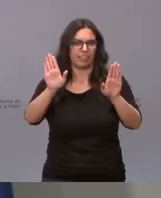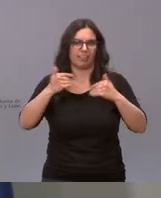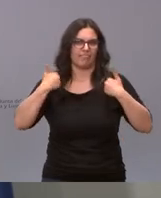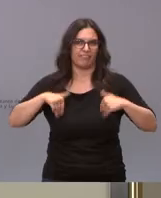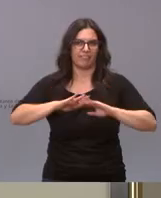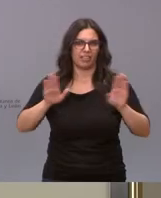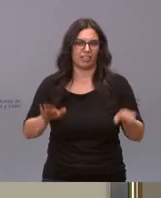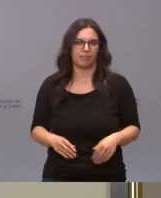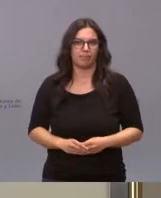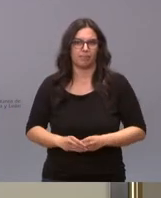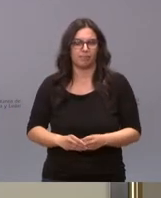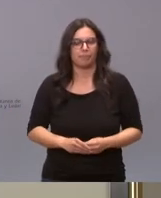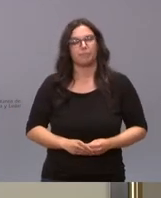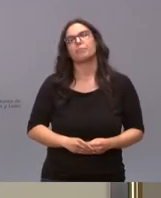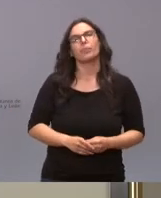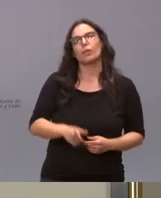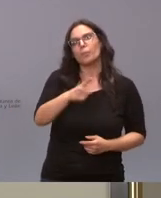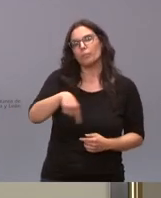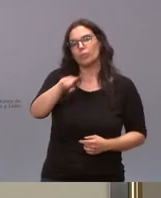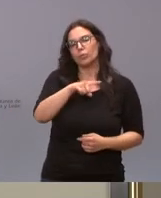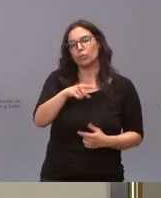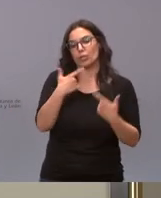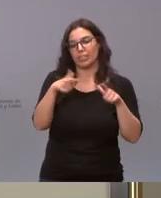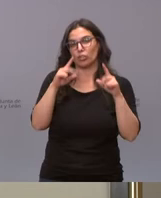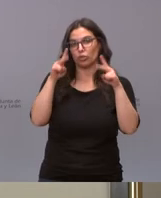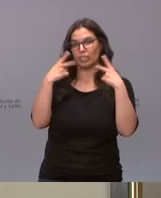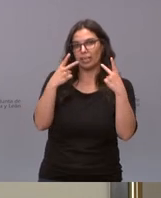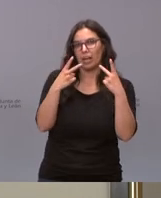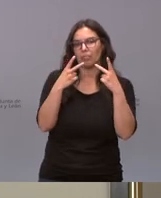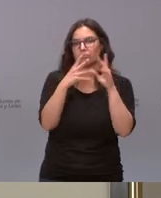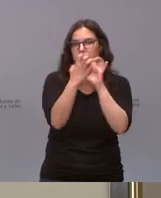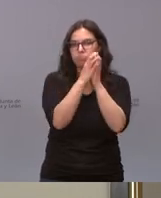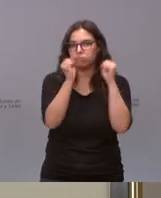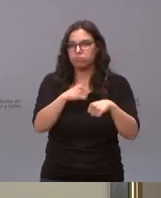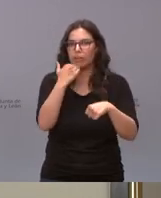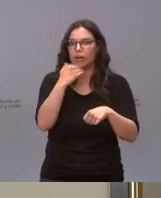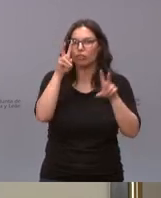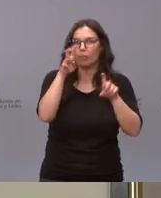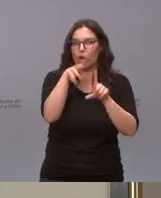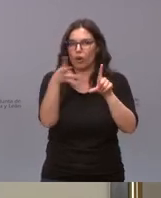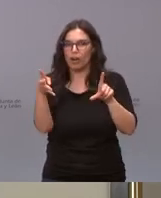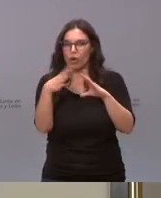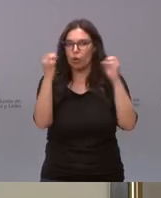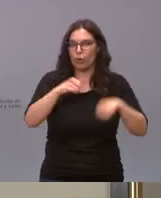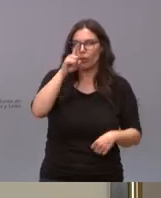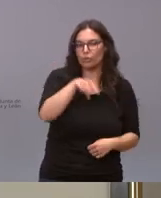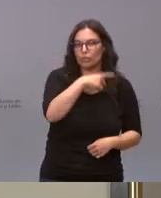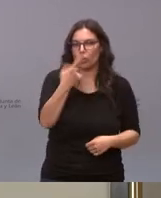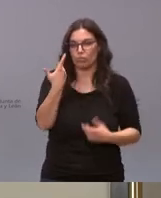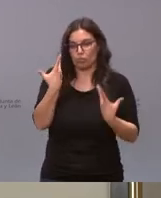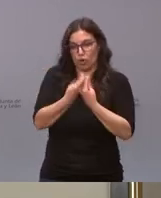Sí han han consensuado con el sector de la hostelería el tema de los horarios no sé si hay acuerdo si no hay acuerdo